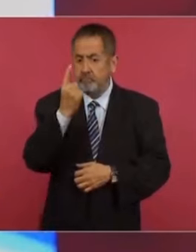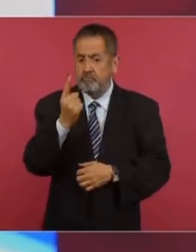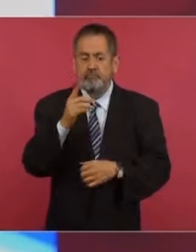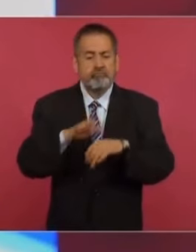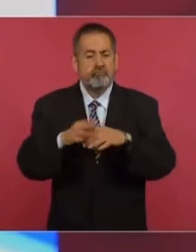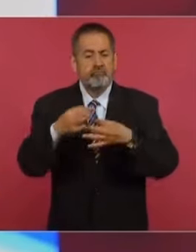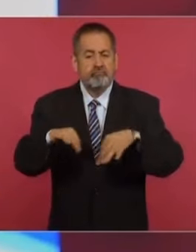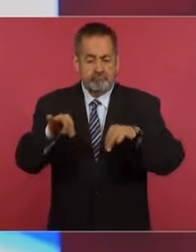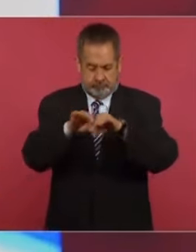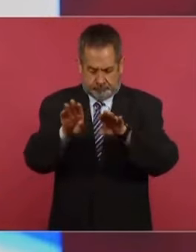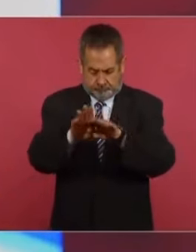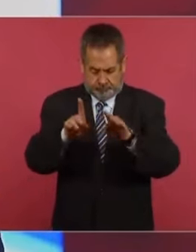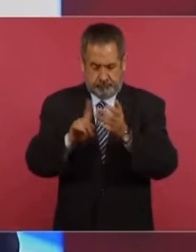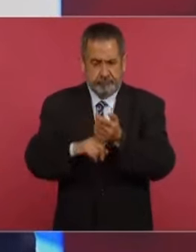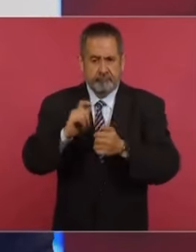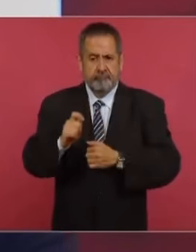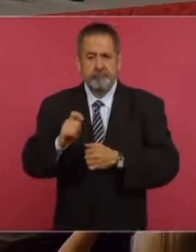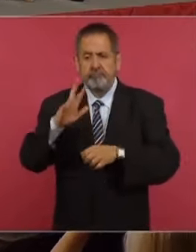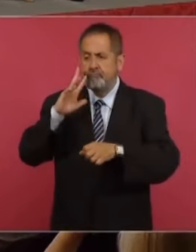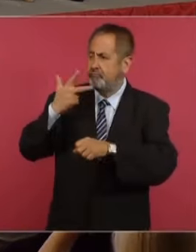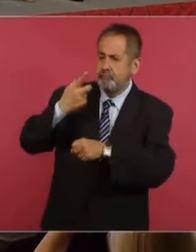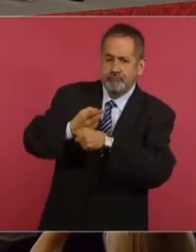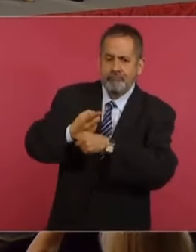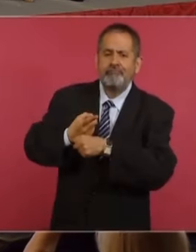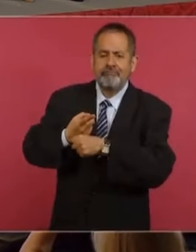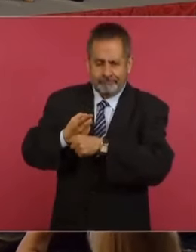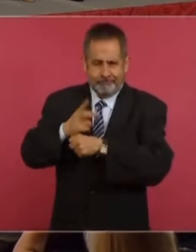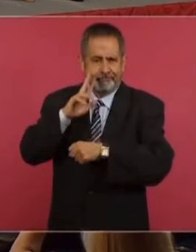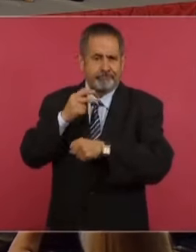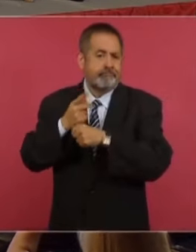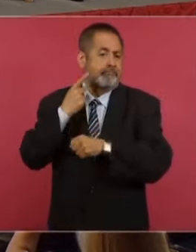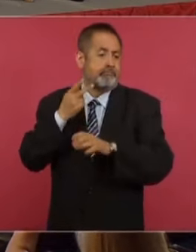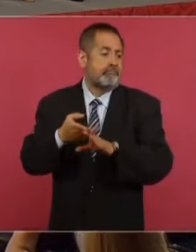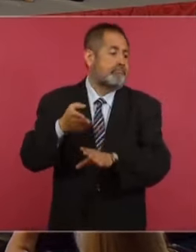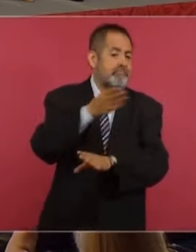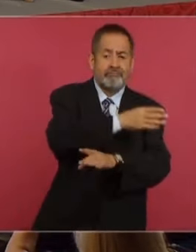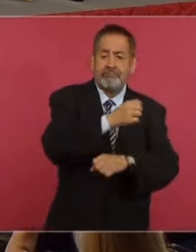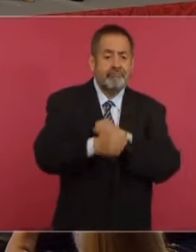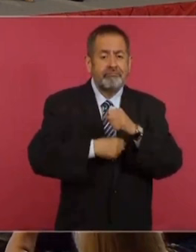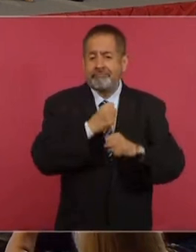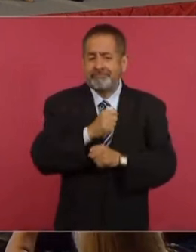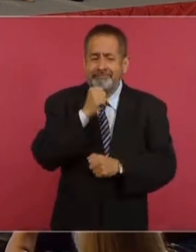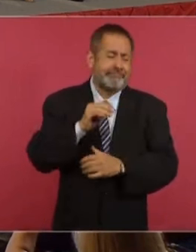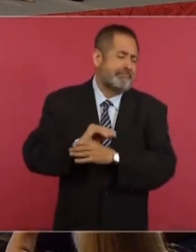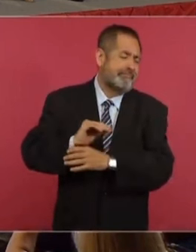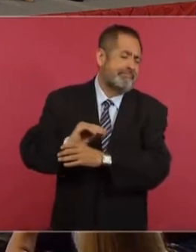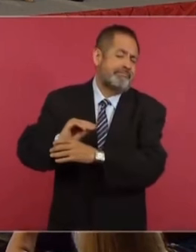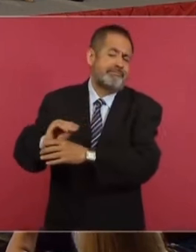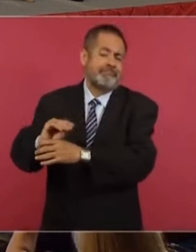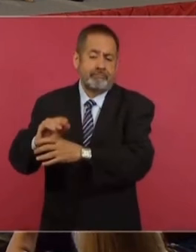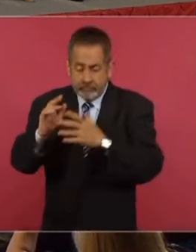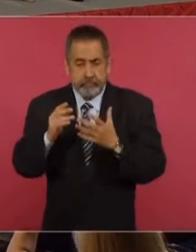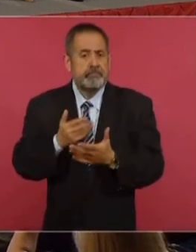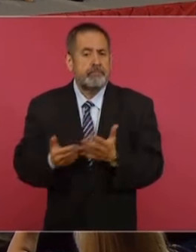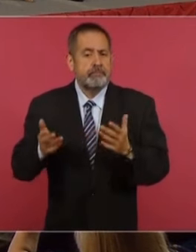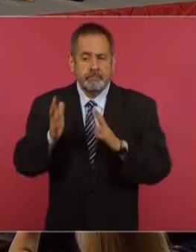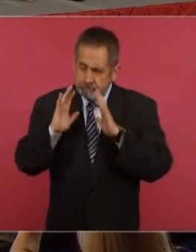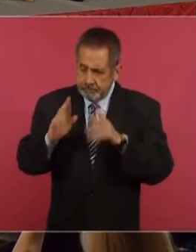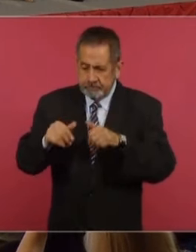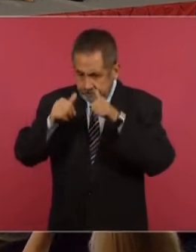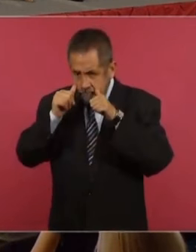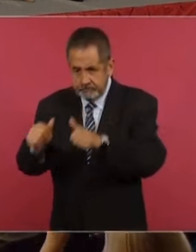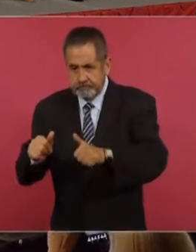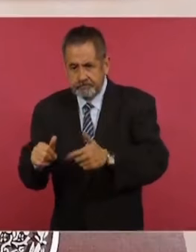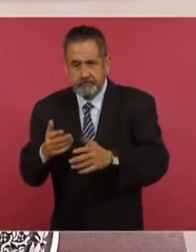elemento que nos hacía falta era la voluntad política, la voluntad política que no existió durante tantos años, en donde se entendía que los sistemas de atención